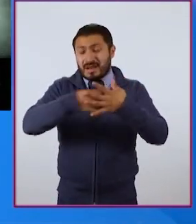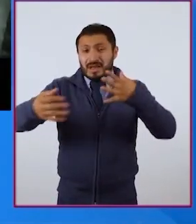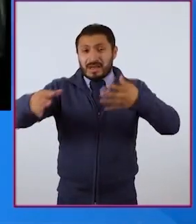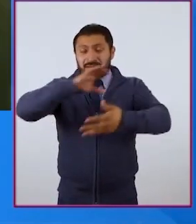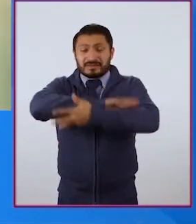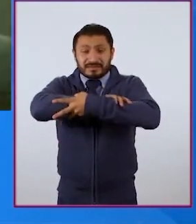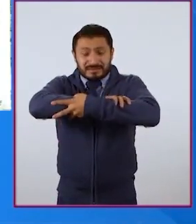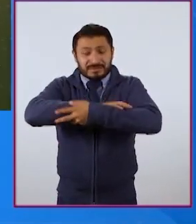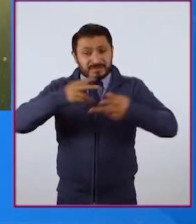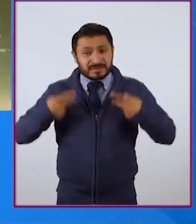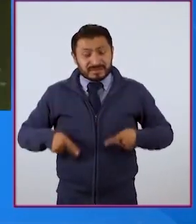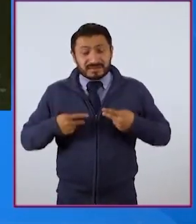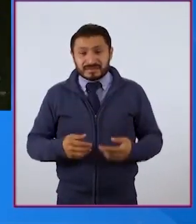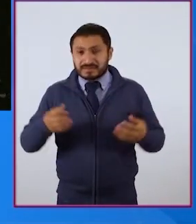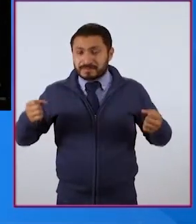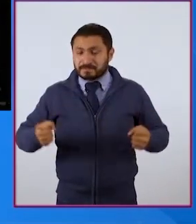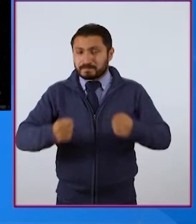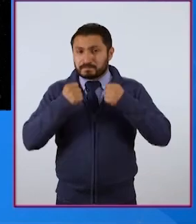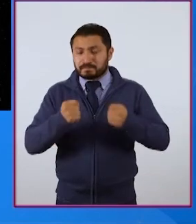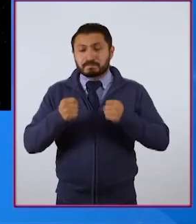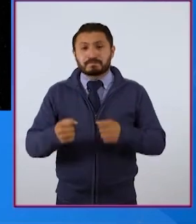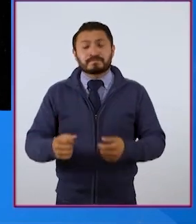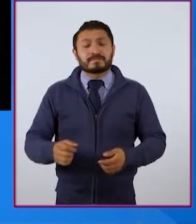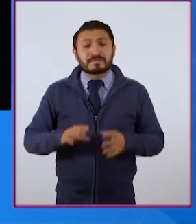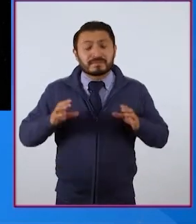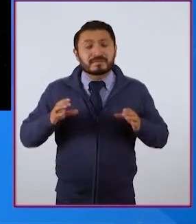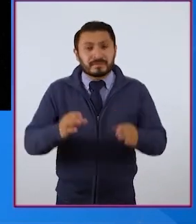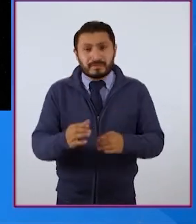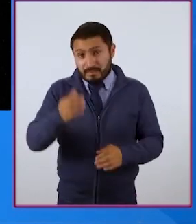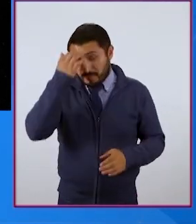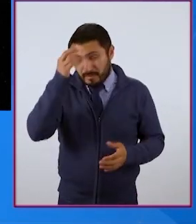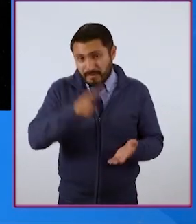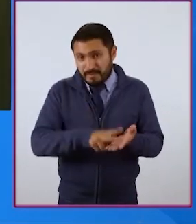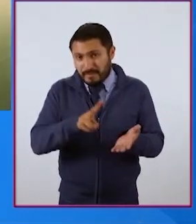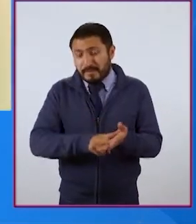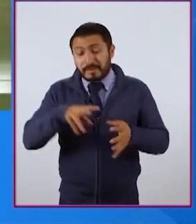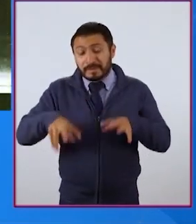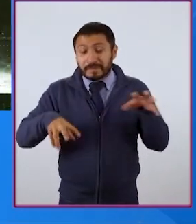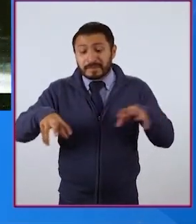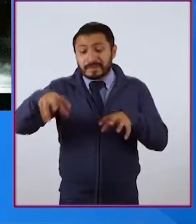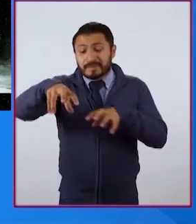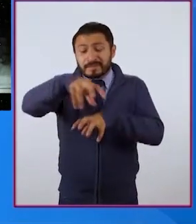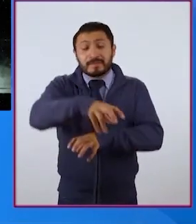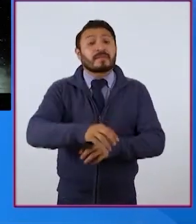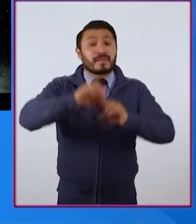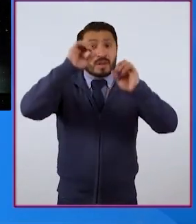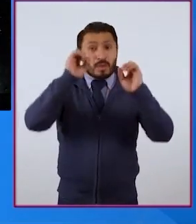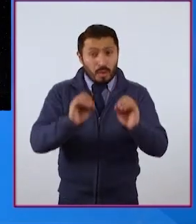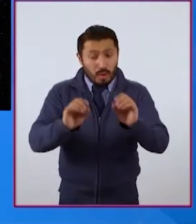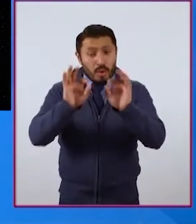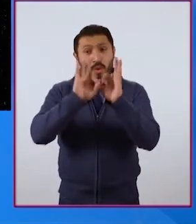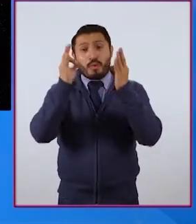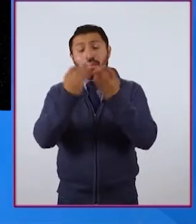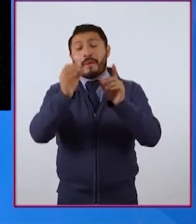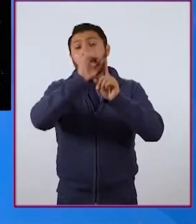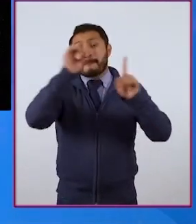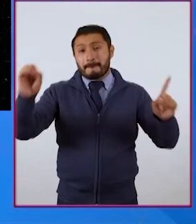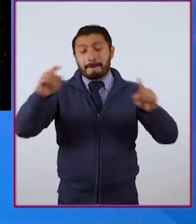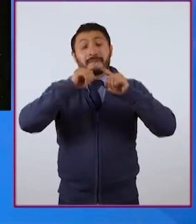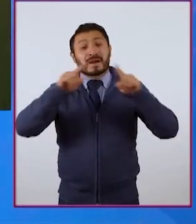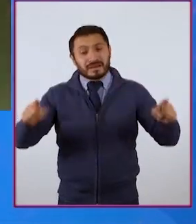fortalecer los lazos comunitarios, los conocimientos y los valores locales o probar modos de organización.